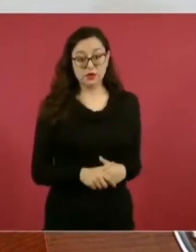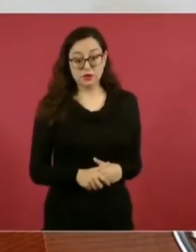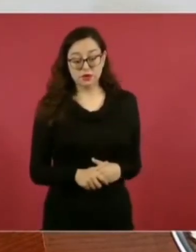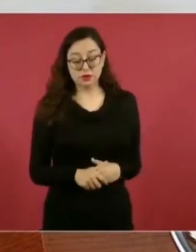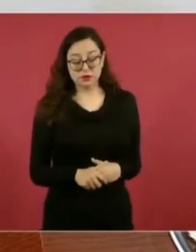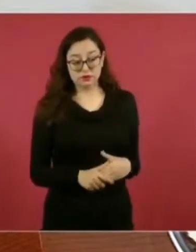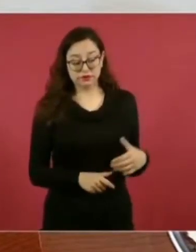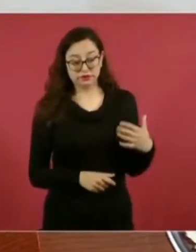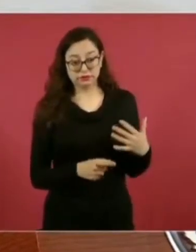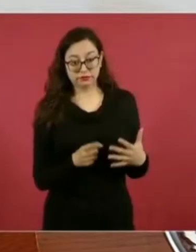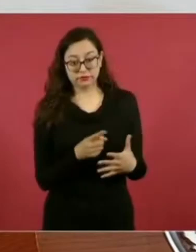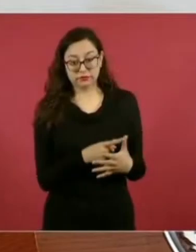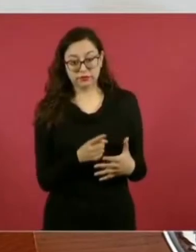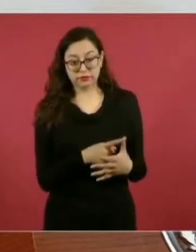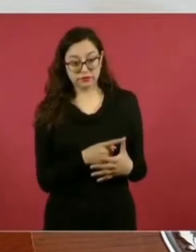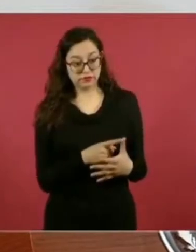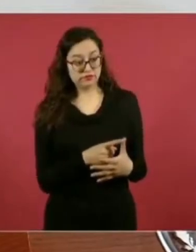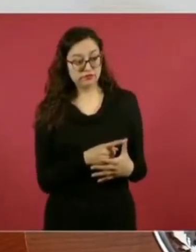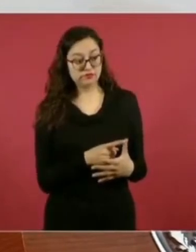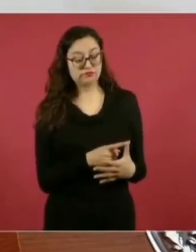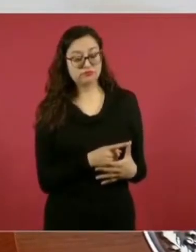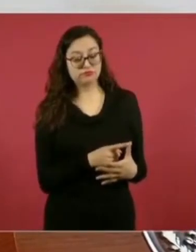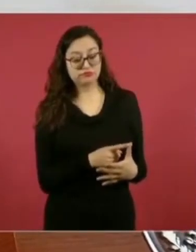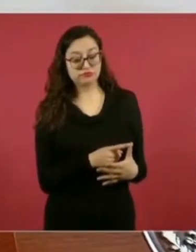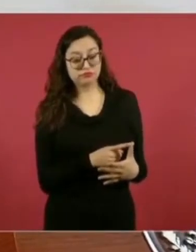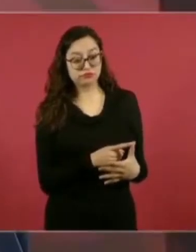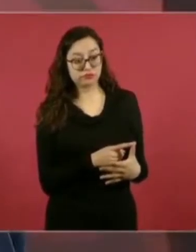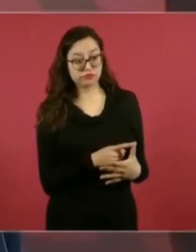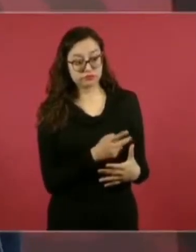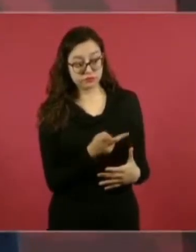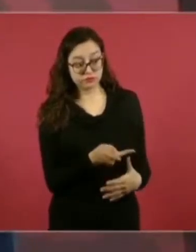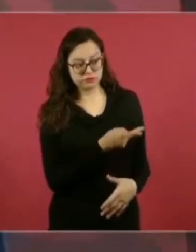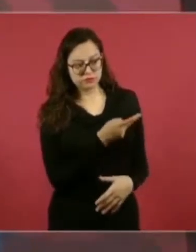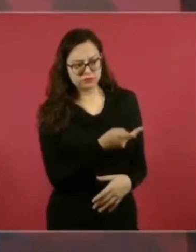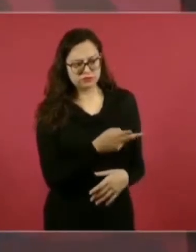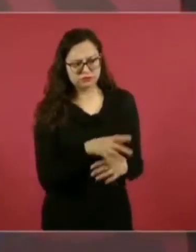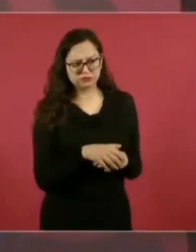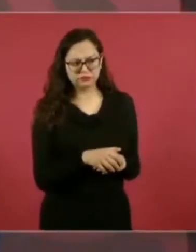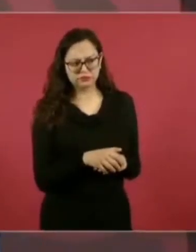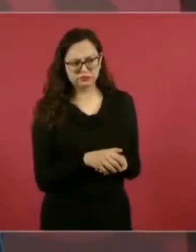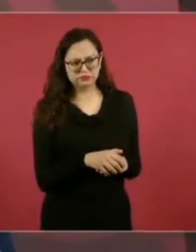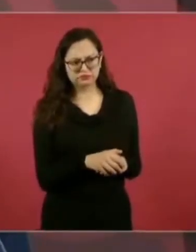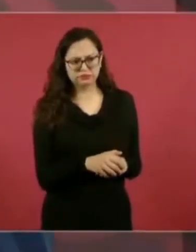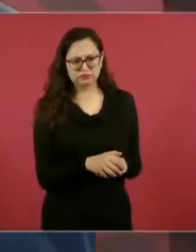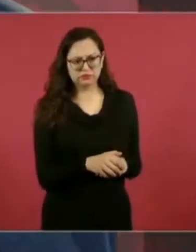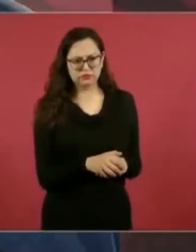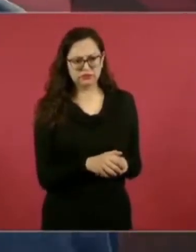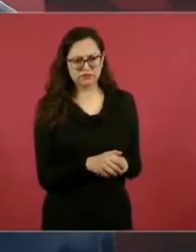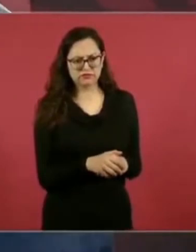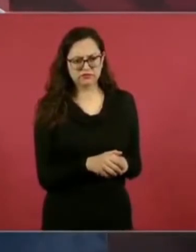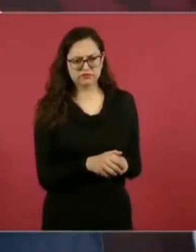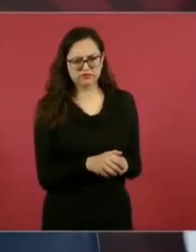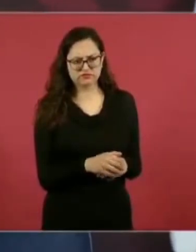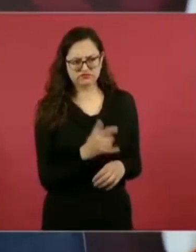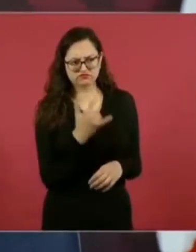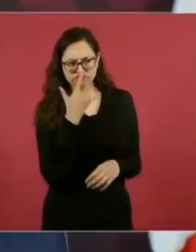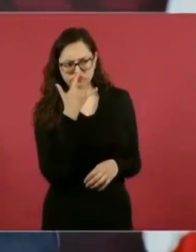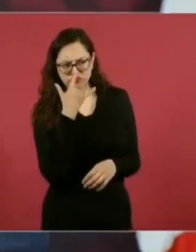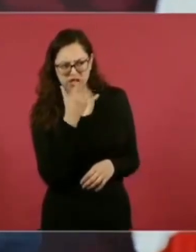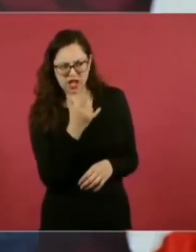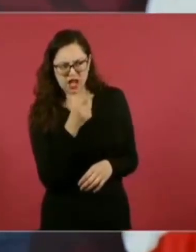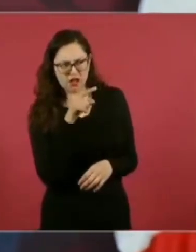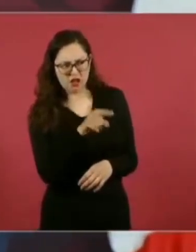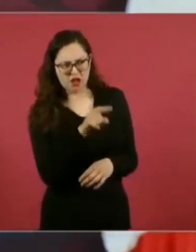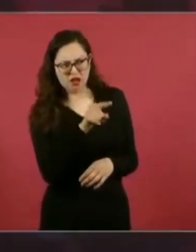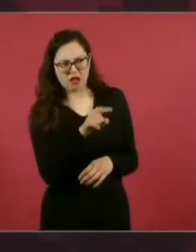Número cinco, ¿nunca supiste